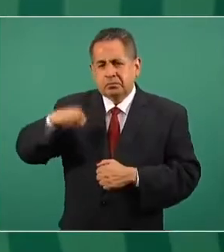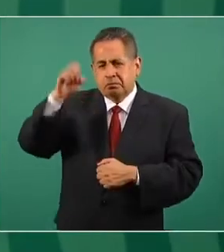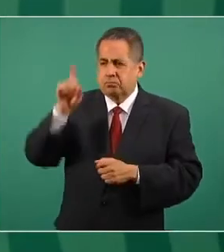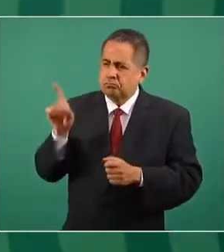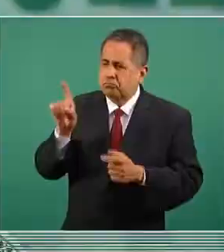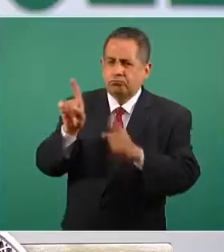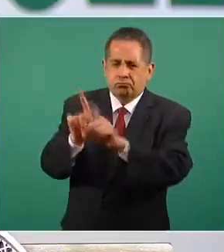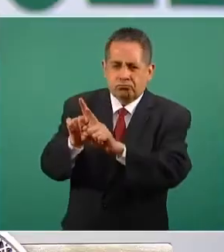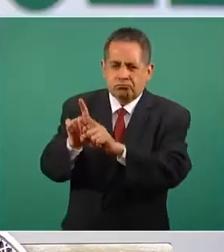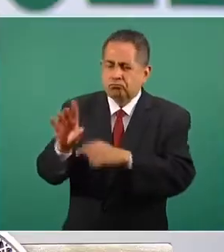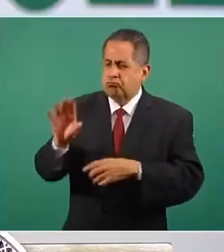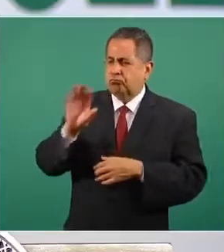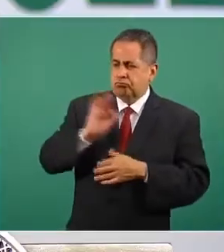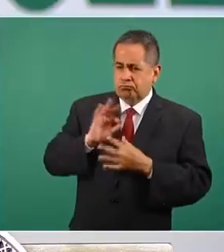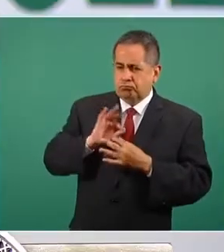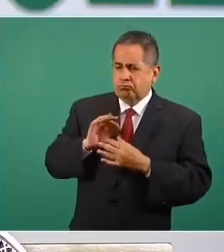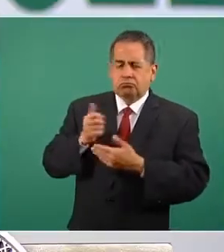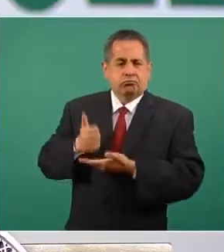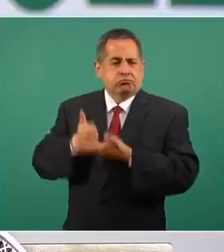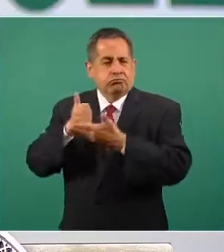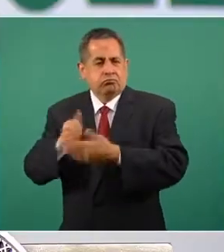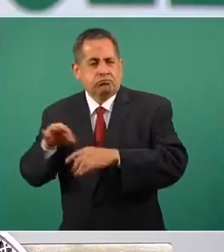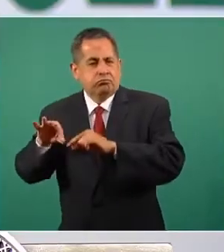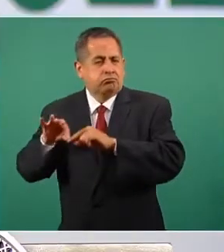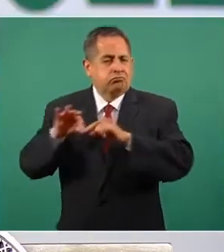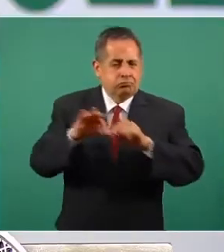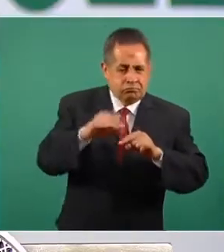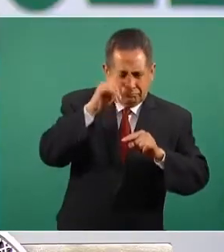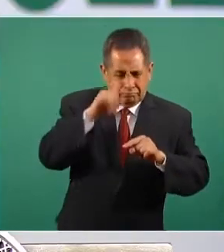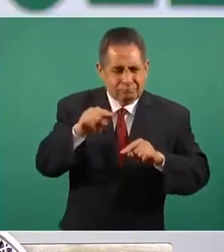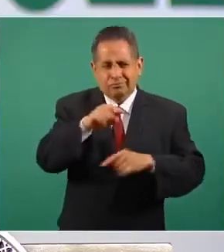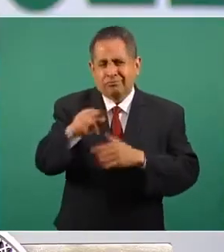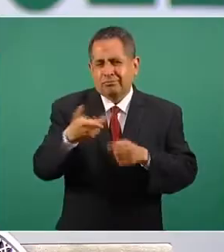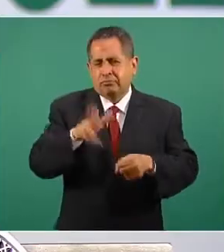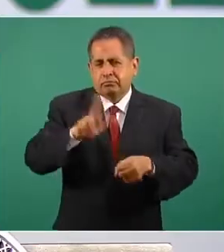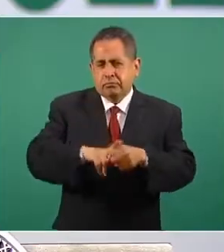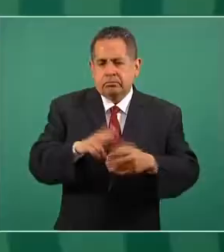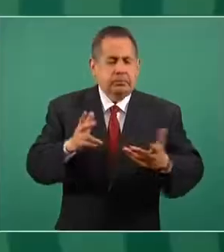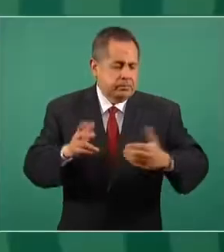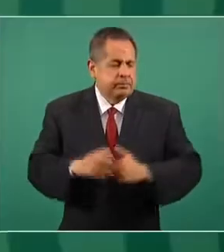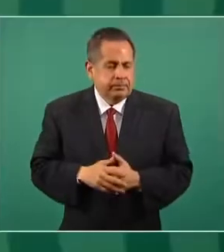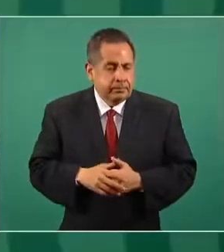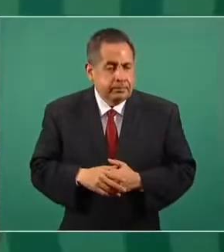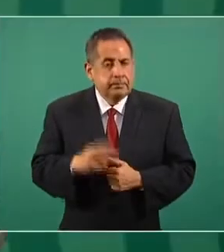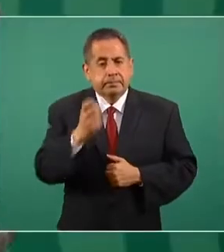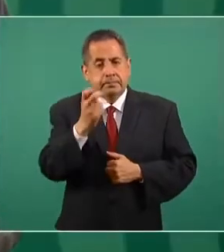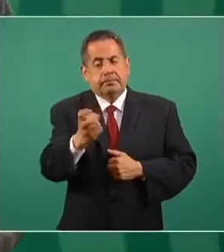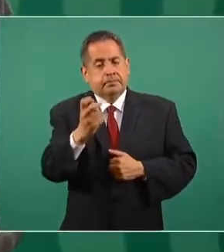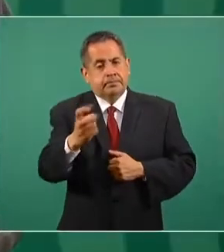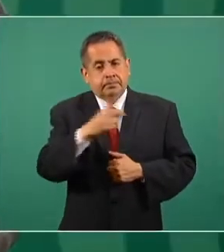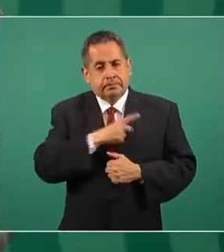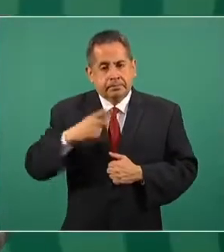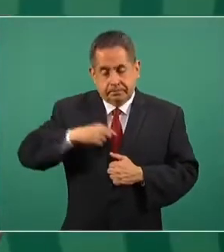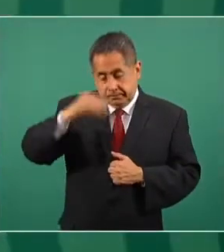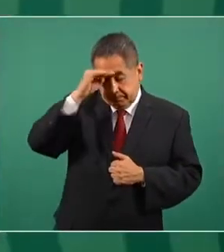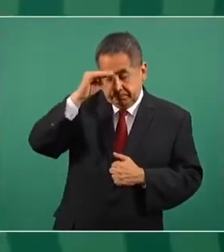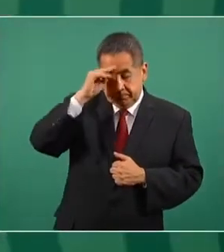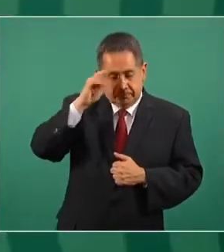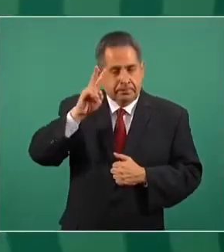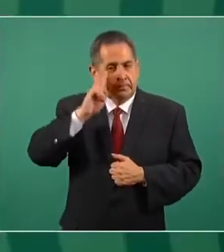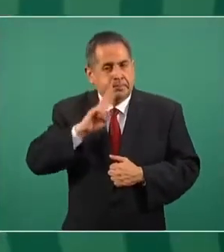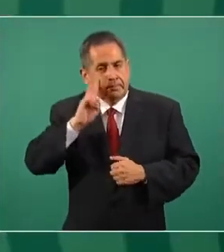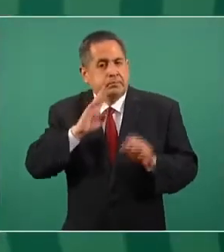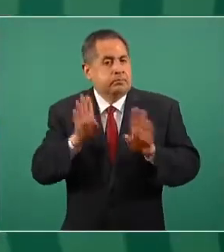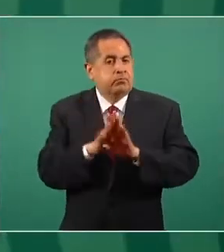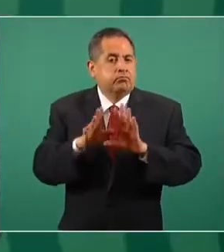que nos ha dicho que lo lleva al centro de vacunación. Entonces, en esa parte vamos a estar pendientes de qué